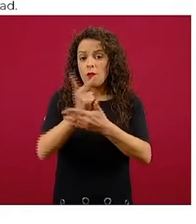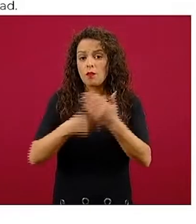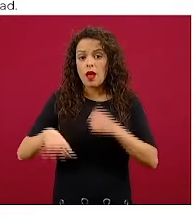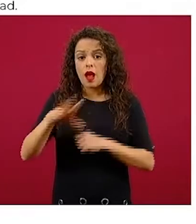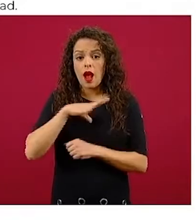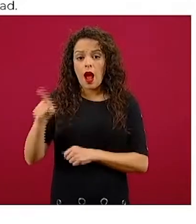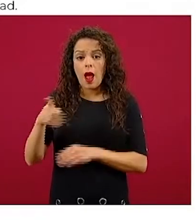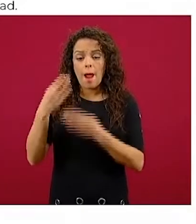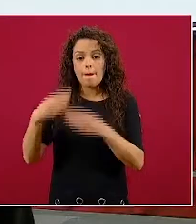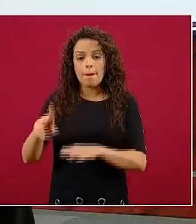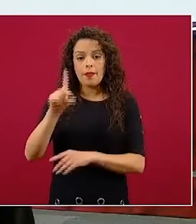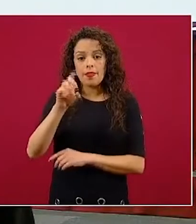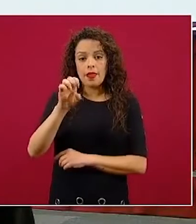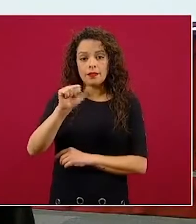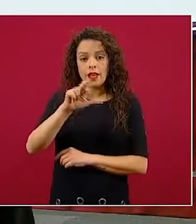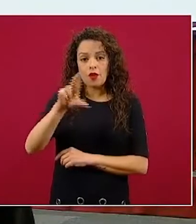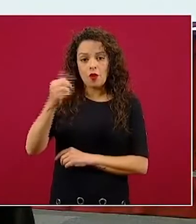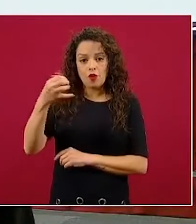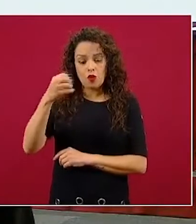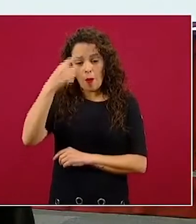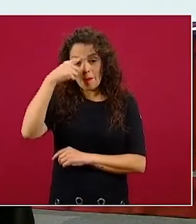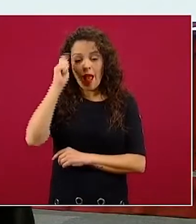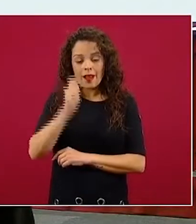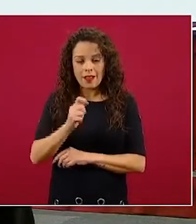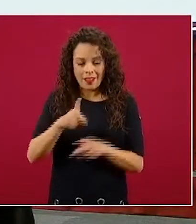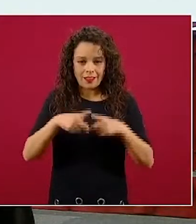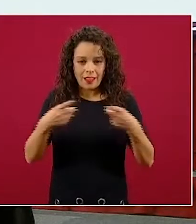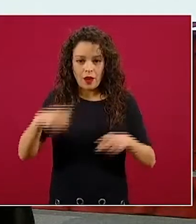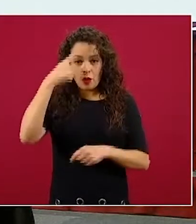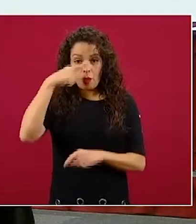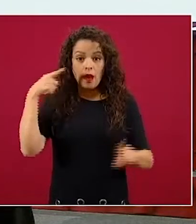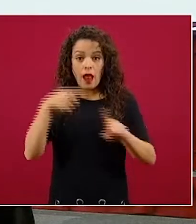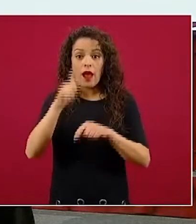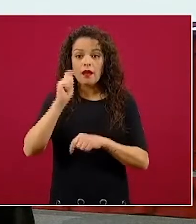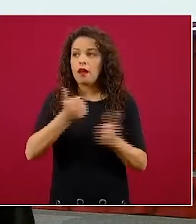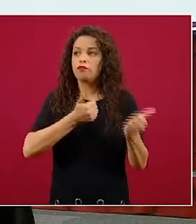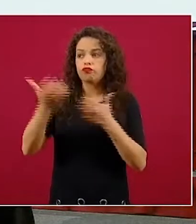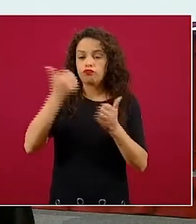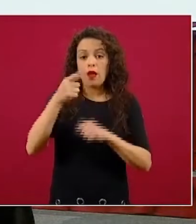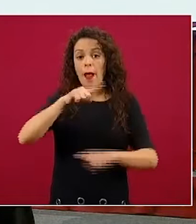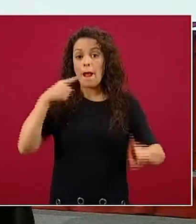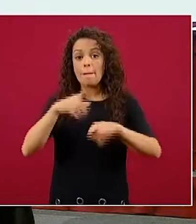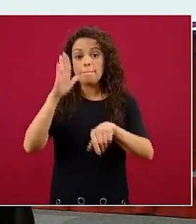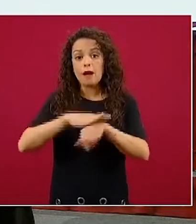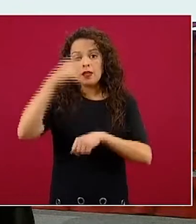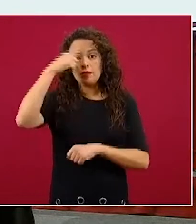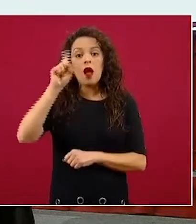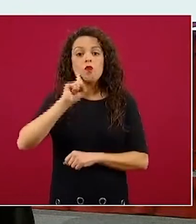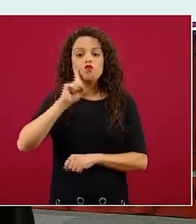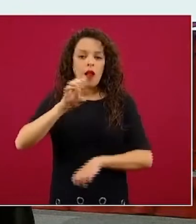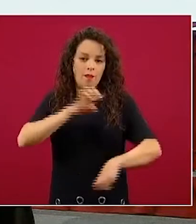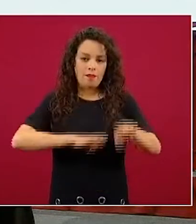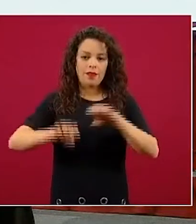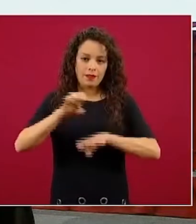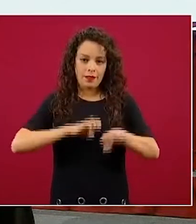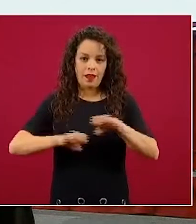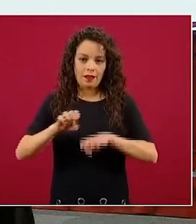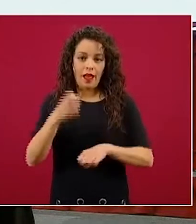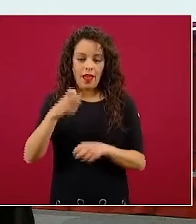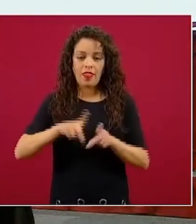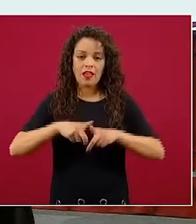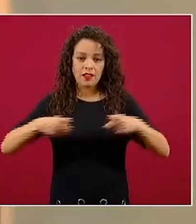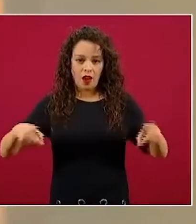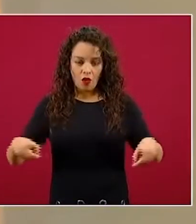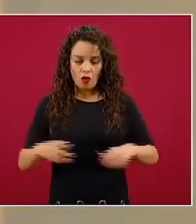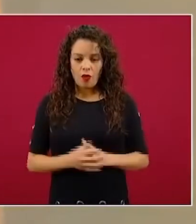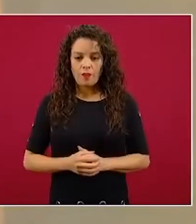Desarrollo, tanto para el sector exportador, como específico para mujeres empresarias. Y algo muy